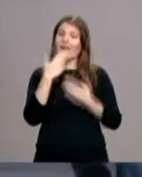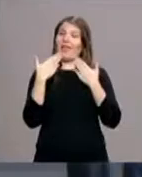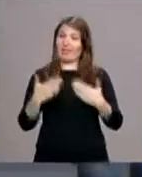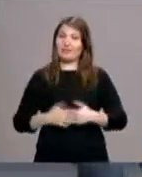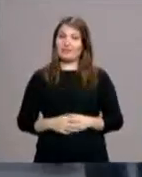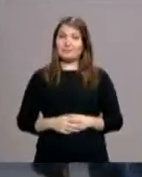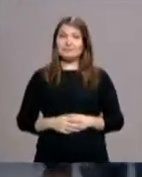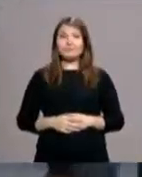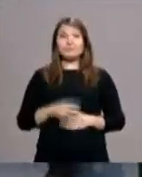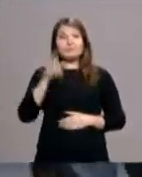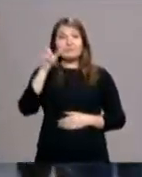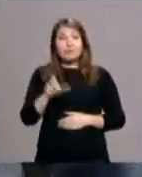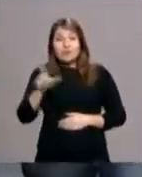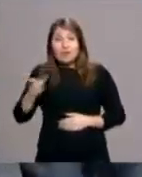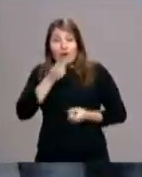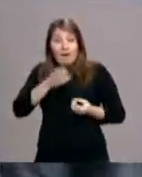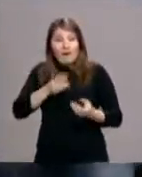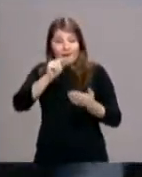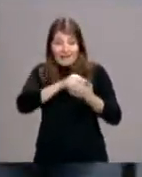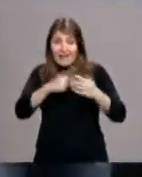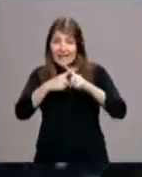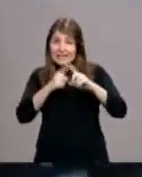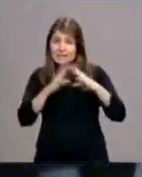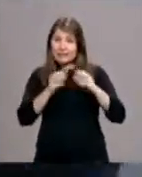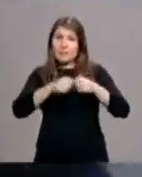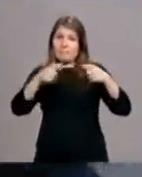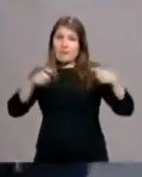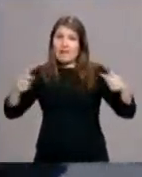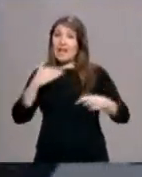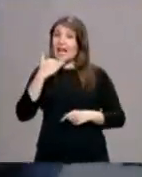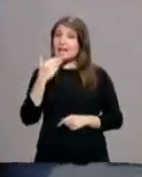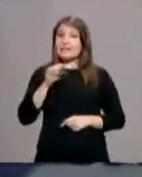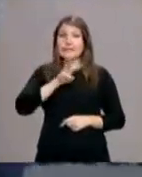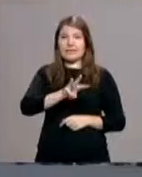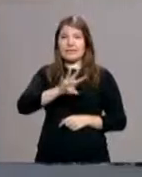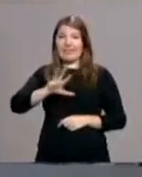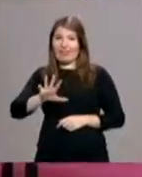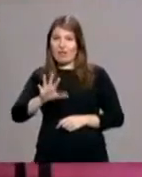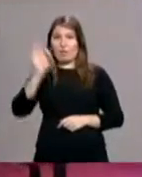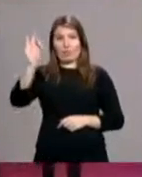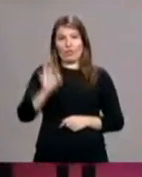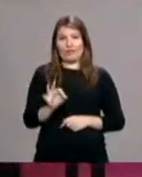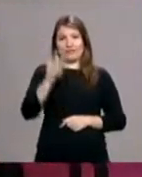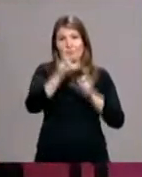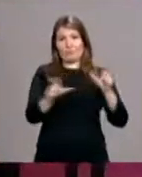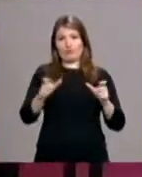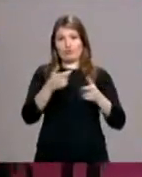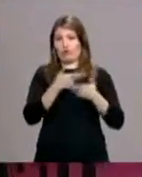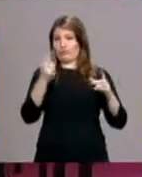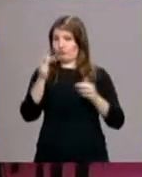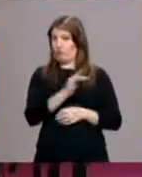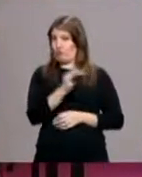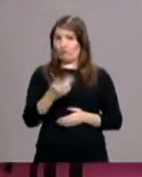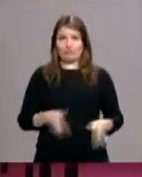de declaraciones a favor de la Iglesia se incrementa así hasta llegar a casi el 35% del total de los contribuyentes, lo que ha